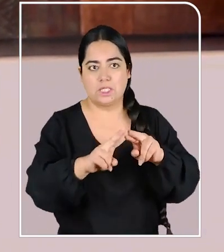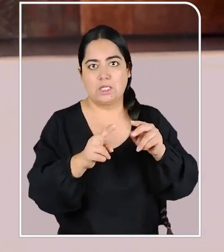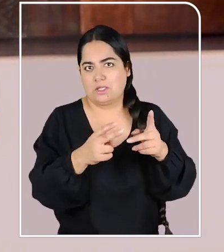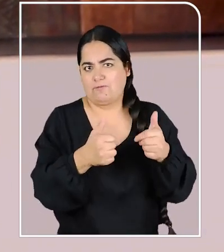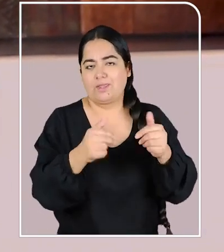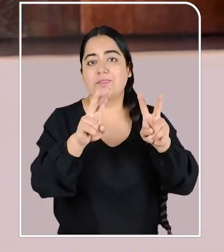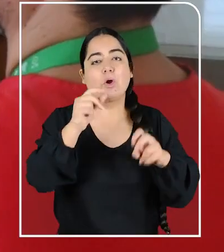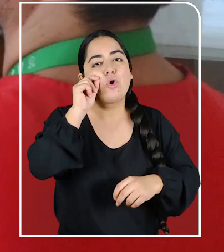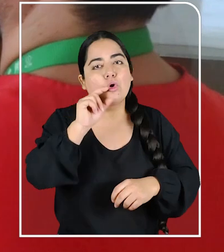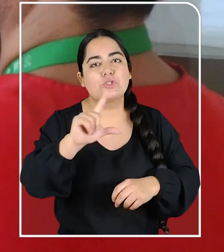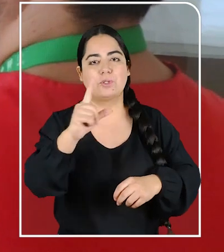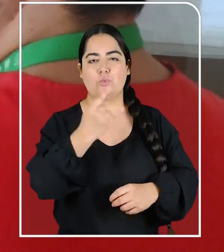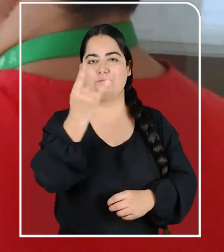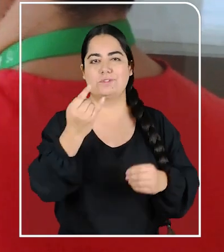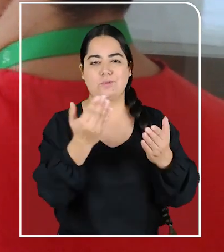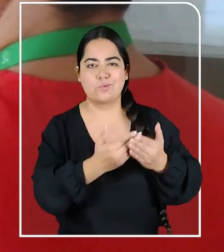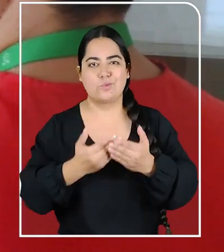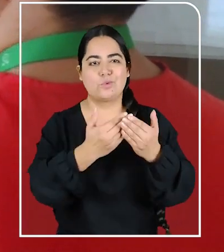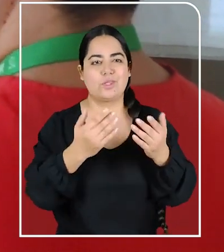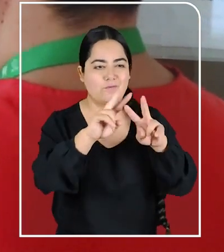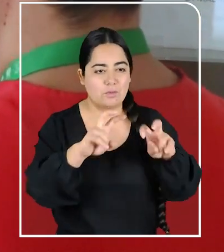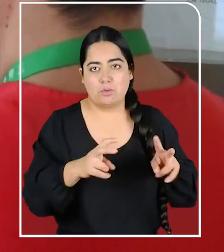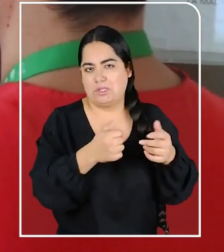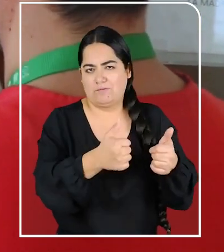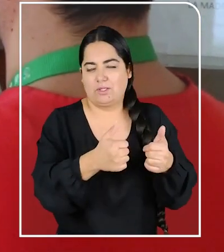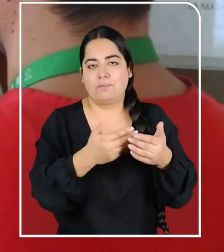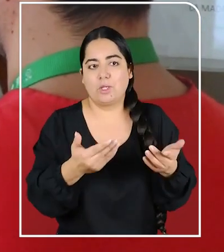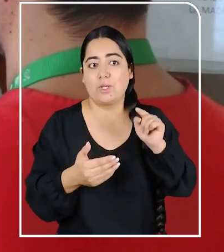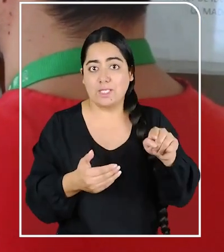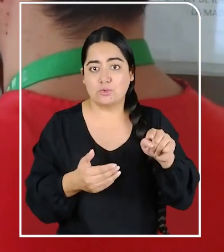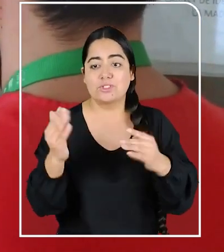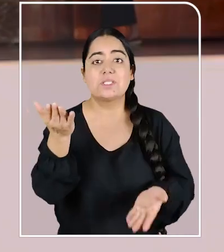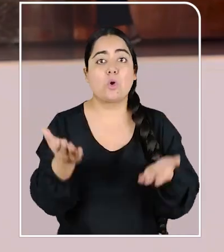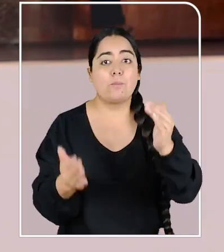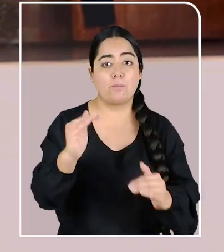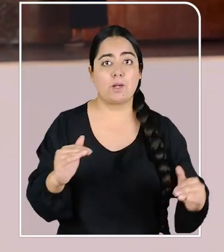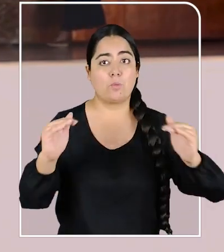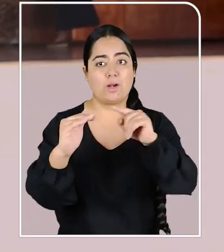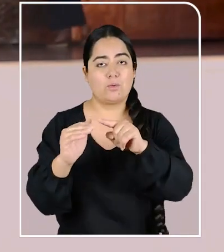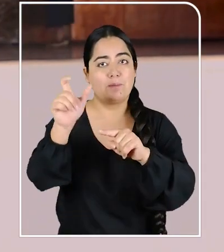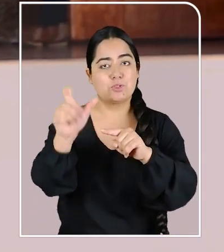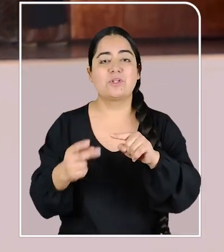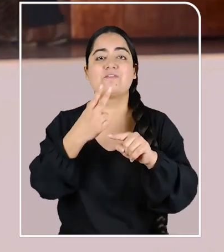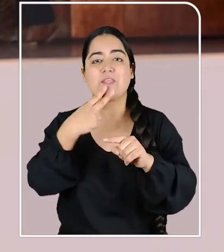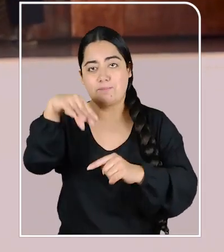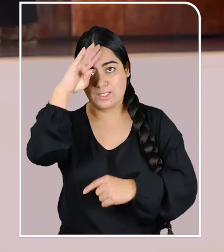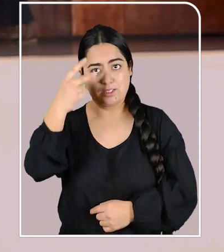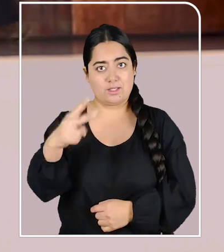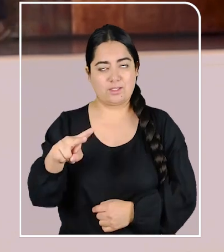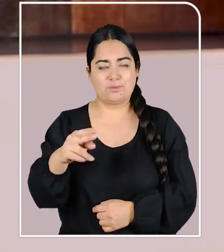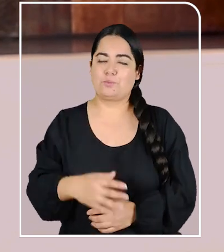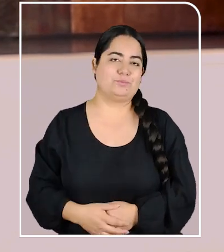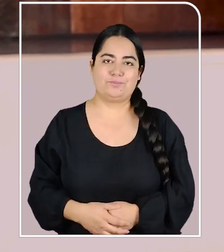muy bien que se hagan desde el conocimiento, desde la universidad, desde el poder haber estudiado, pero nunca eso va a ser comparativo con la experiencia de